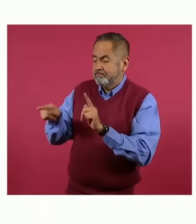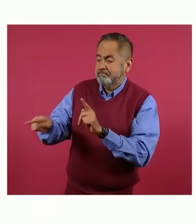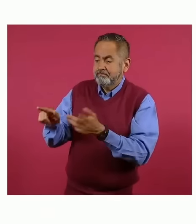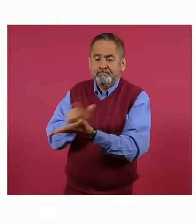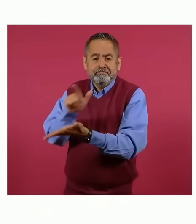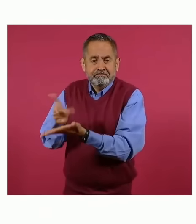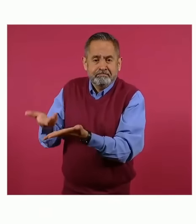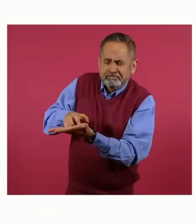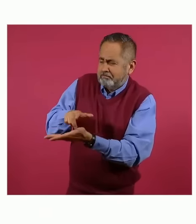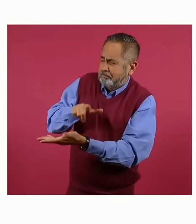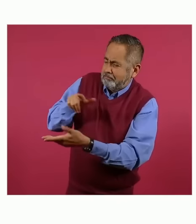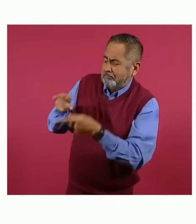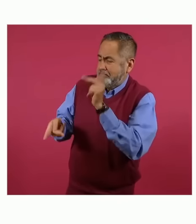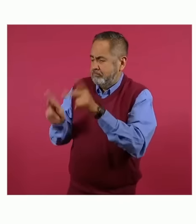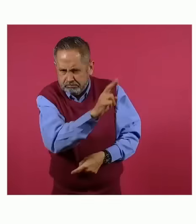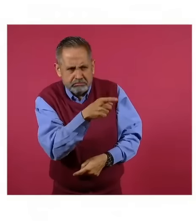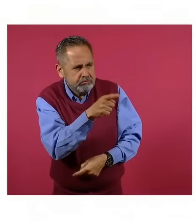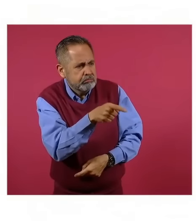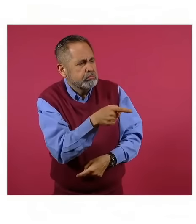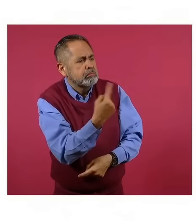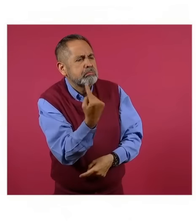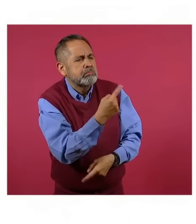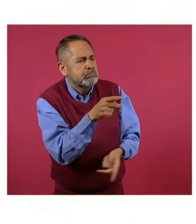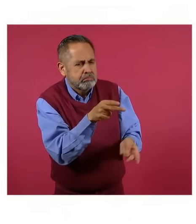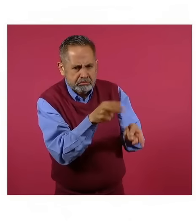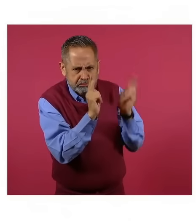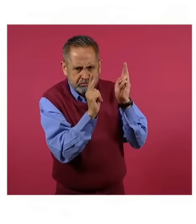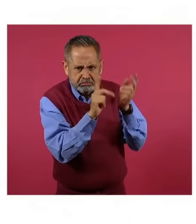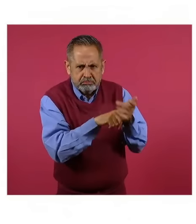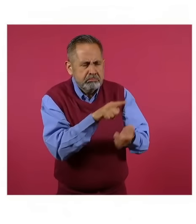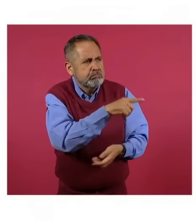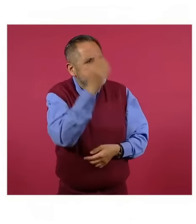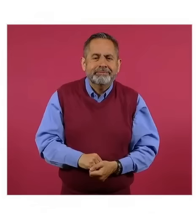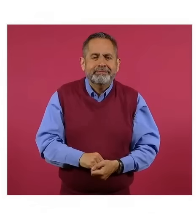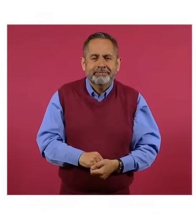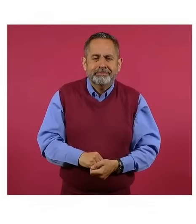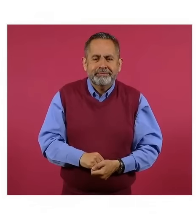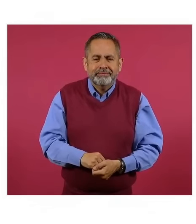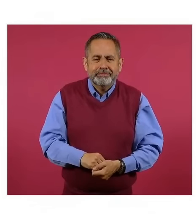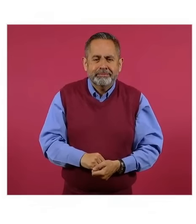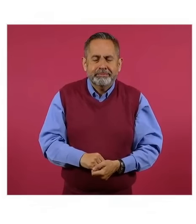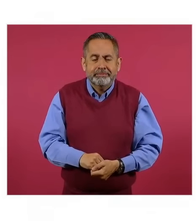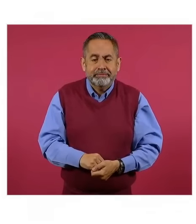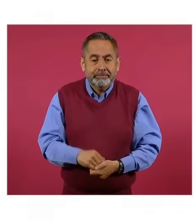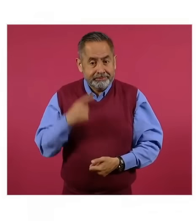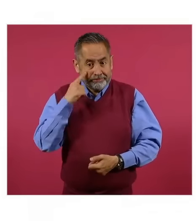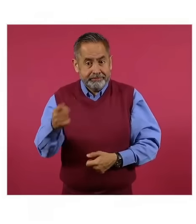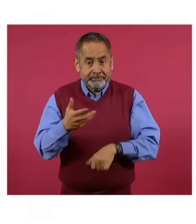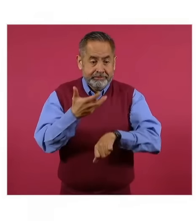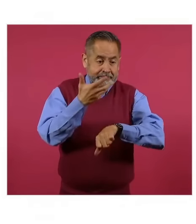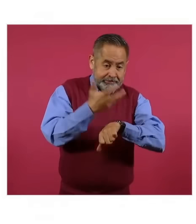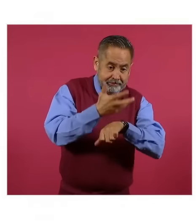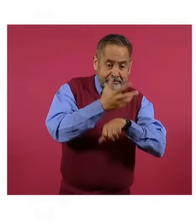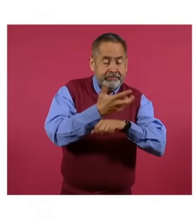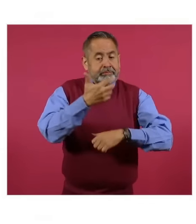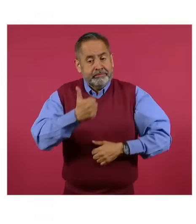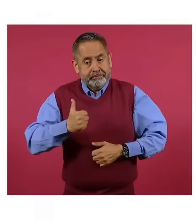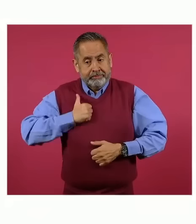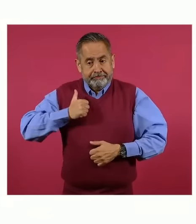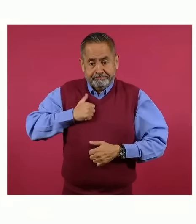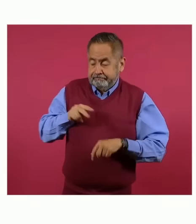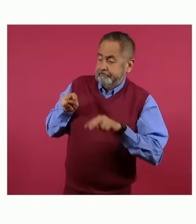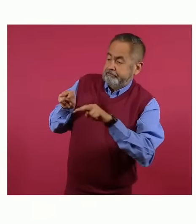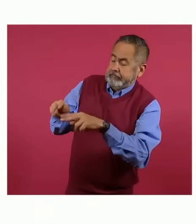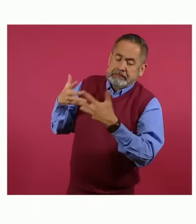peros, ¿y quiénes son? con todo respeto, para opinar sobre este tema, ven Estados Unidos y Canadá, riesgo en